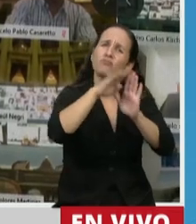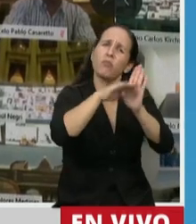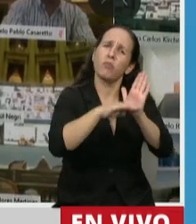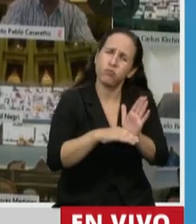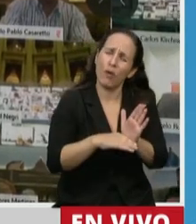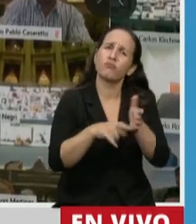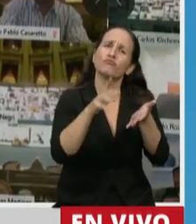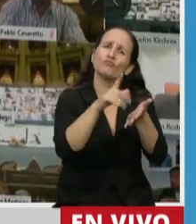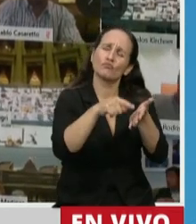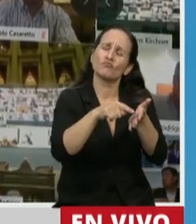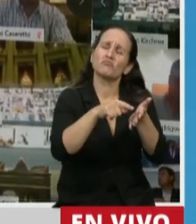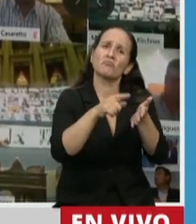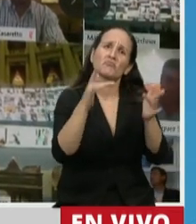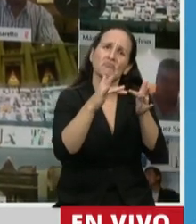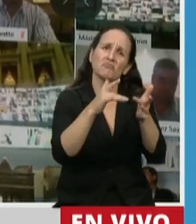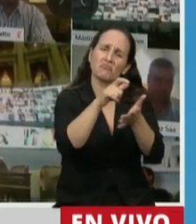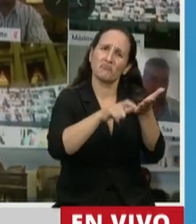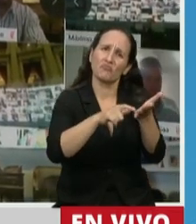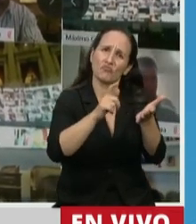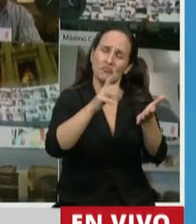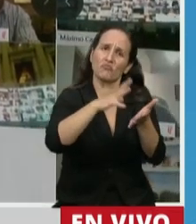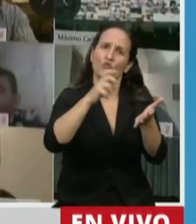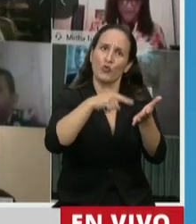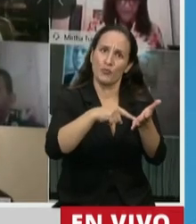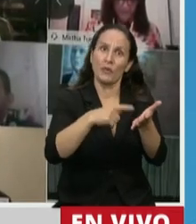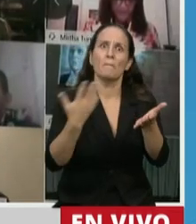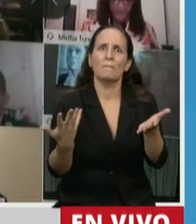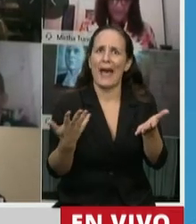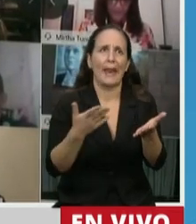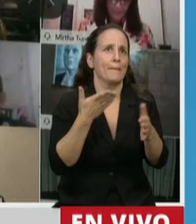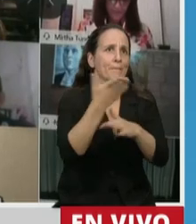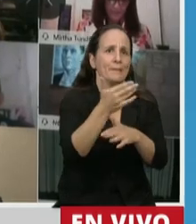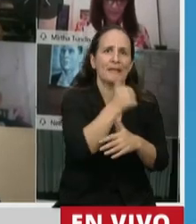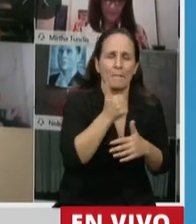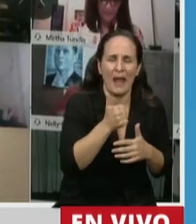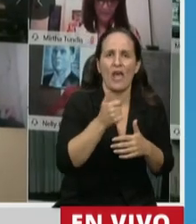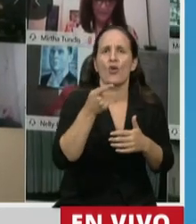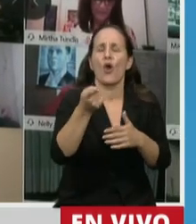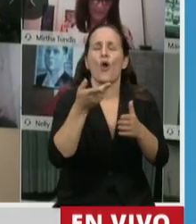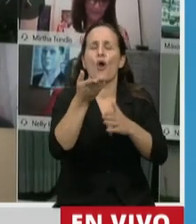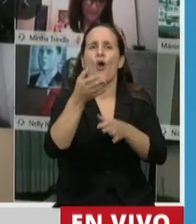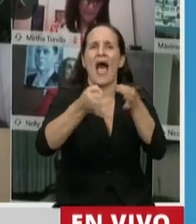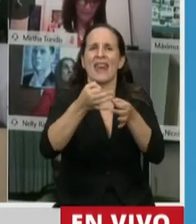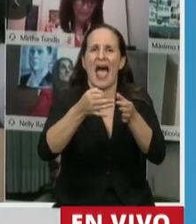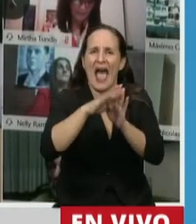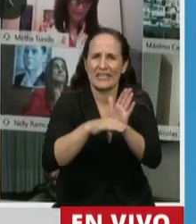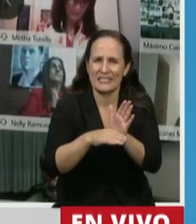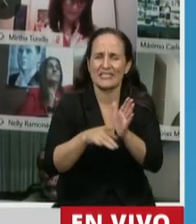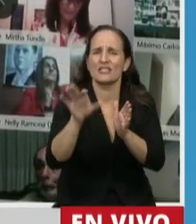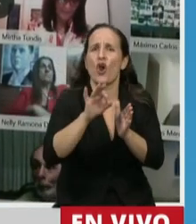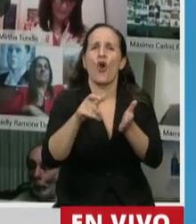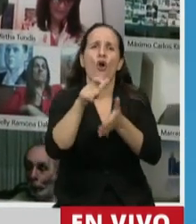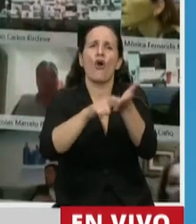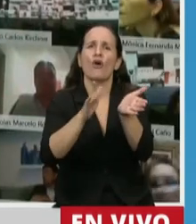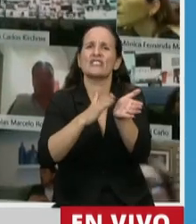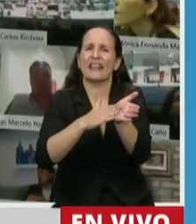digital para la prescripción de medicamentos o para el pedido de estudios o de imágenes o inclusive para certificados.